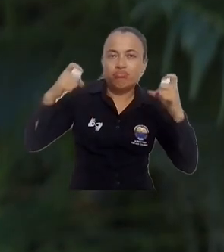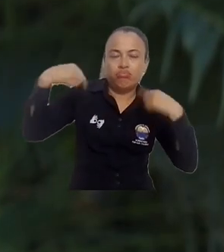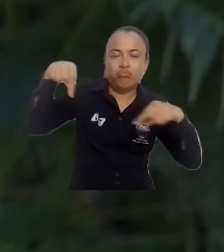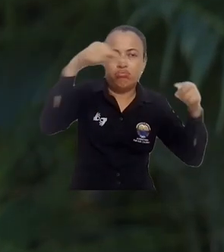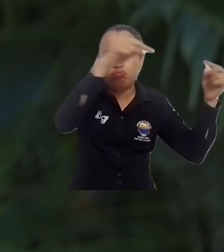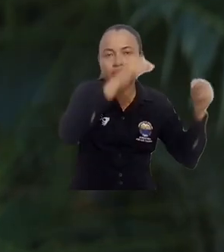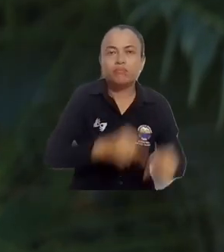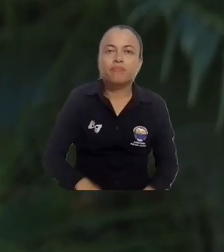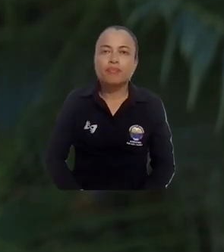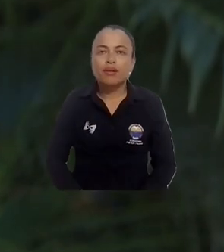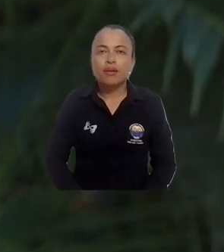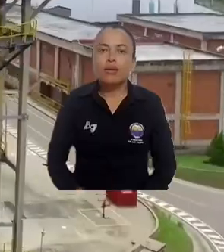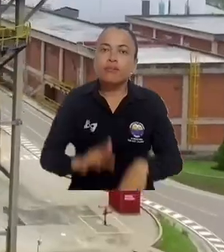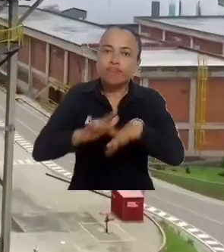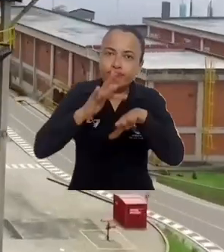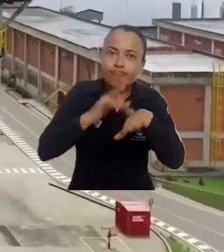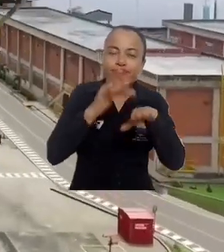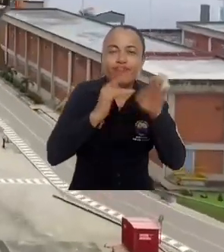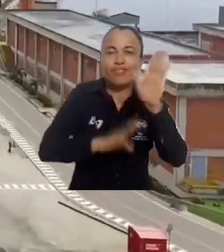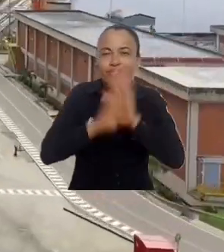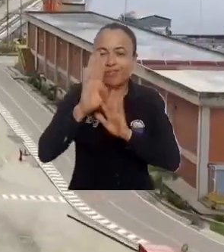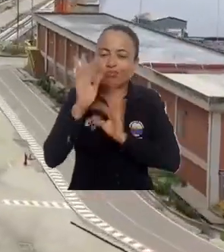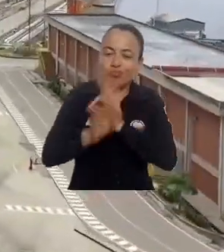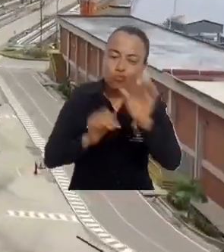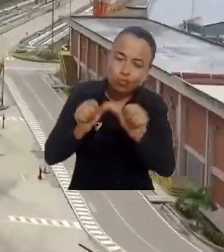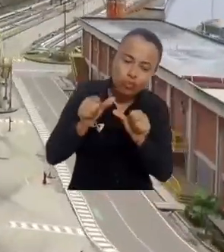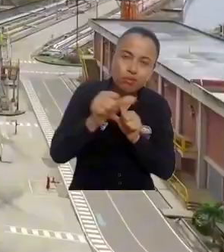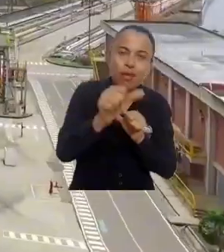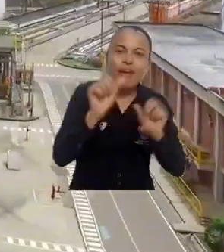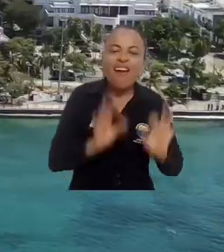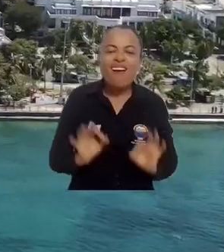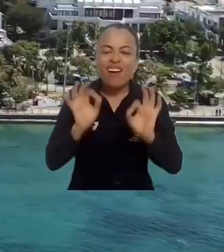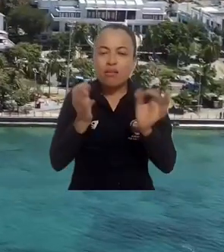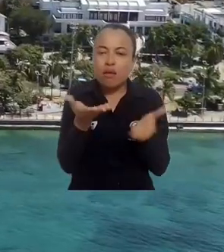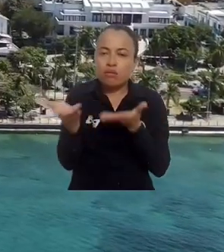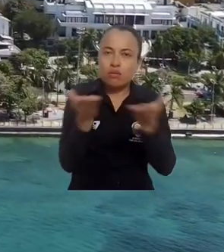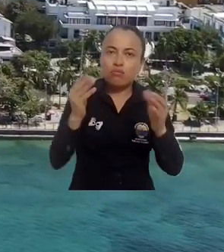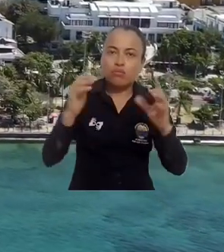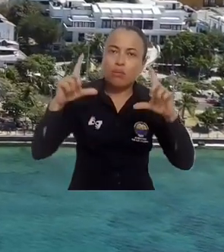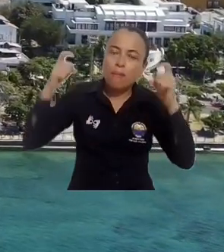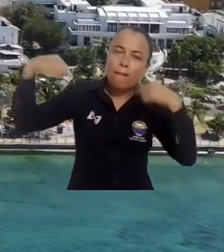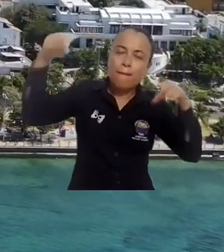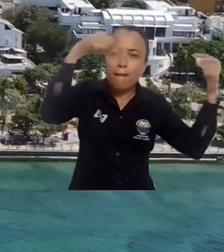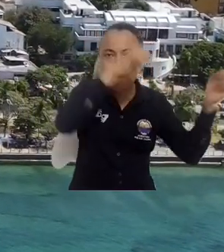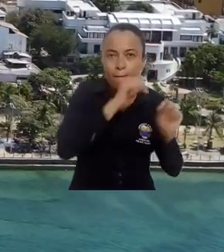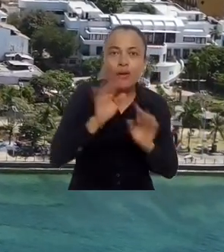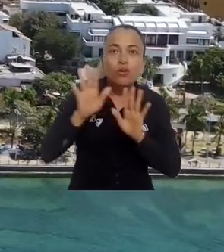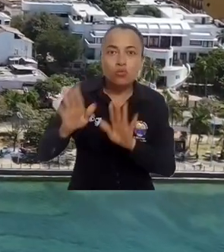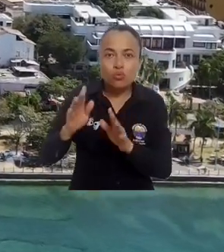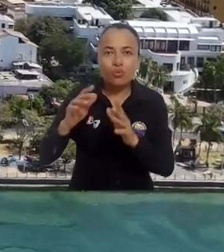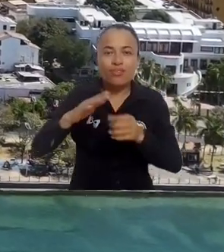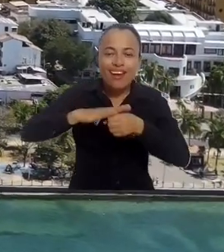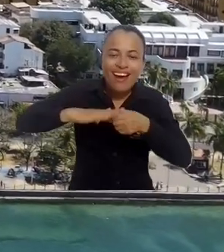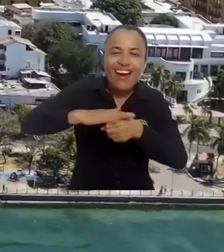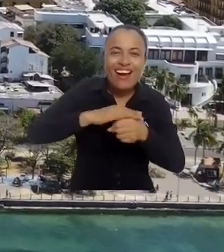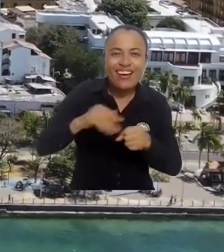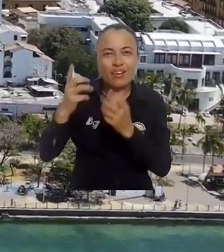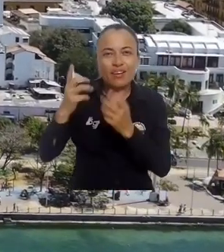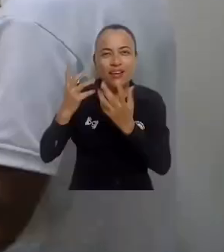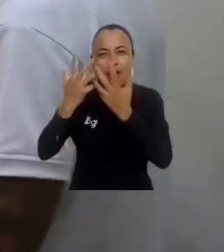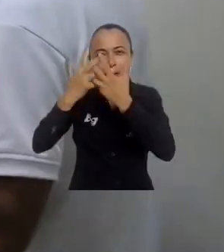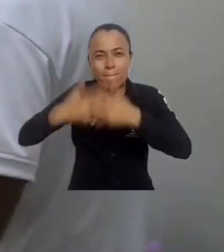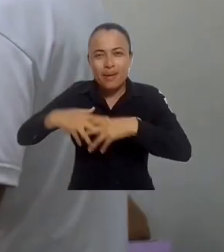impactar de forma positiva el turismo. Impulsar el desarrollo sostenible y la calidad de los servicios turísticos del área de influencia de la compañía